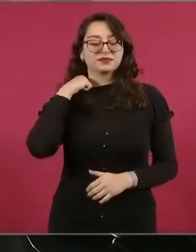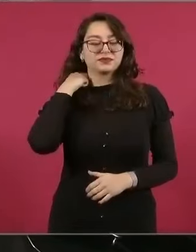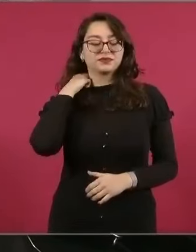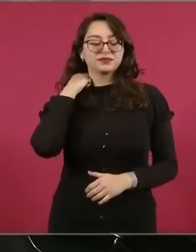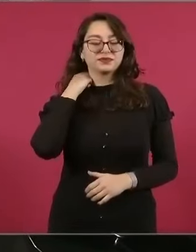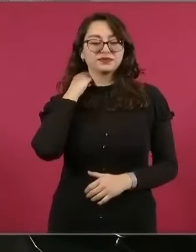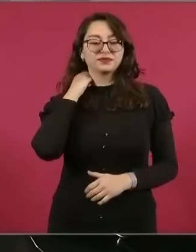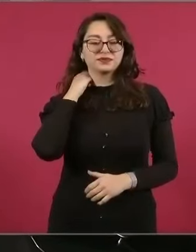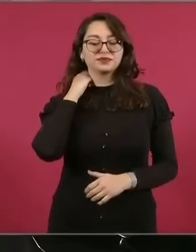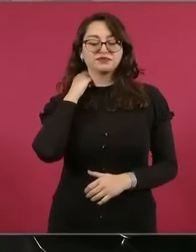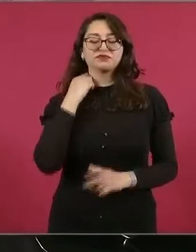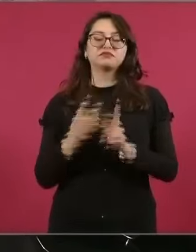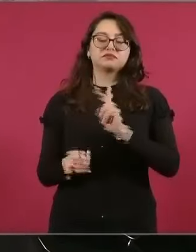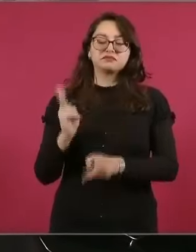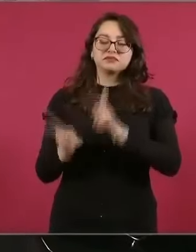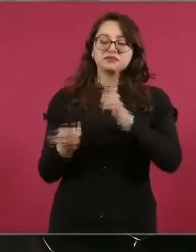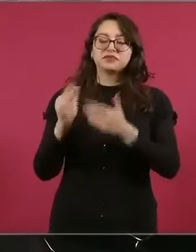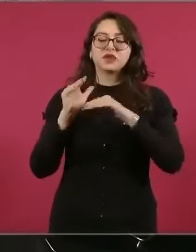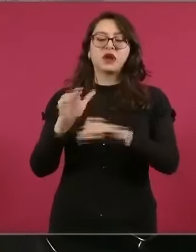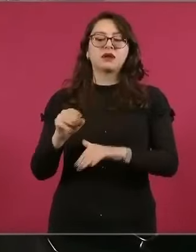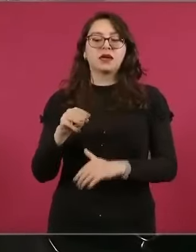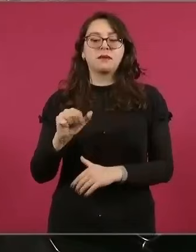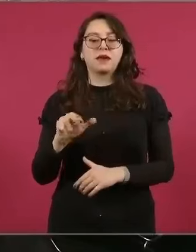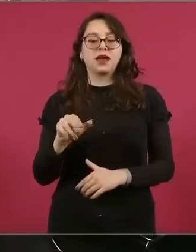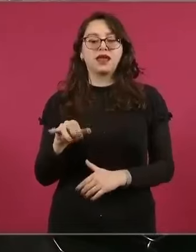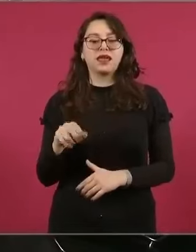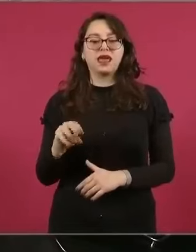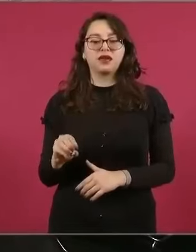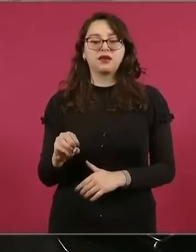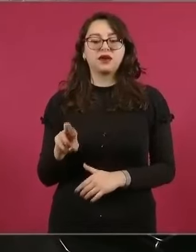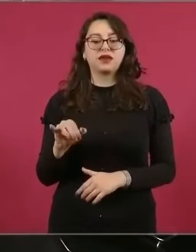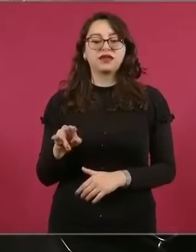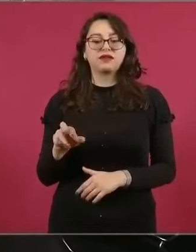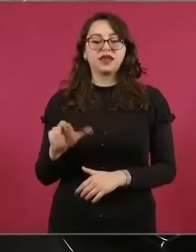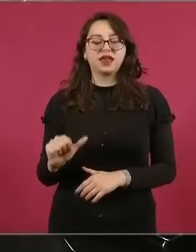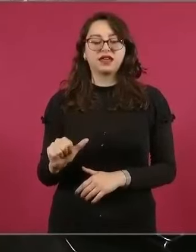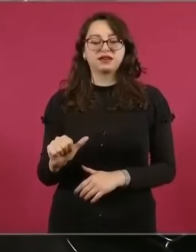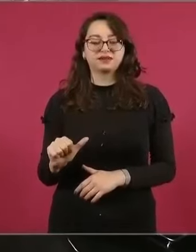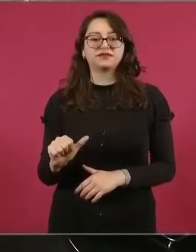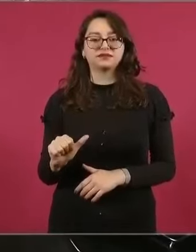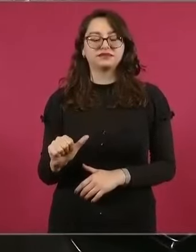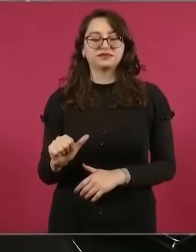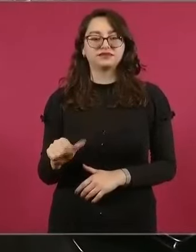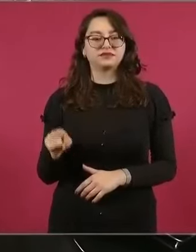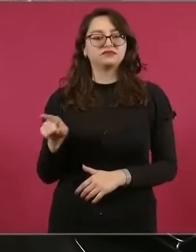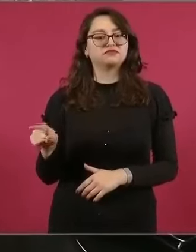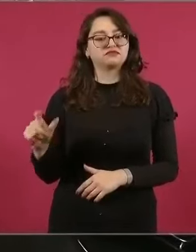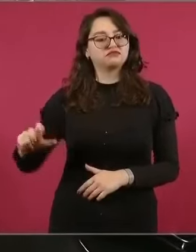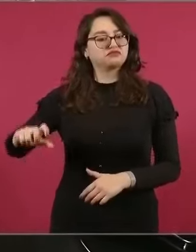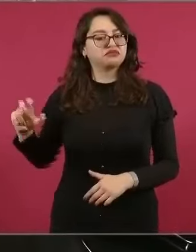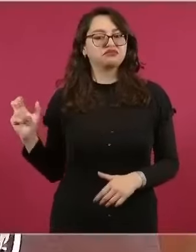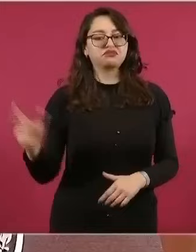Mariano Rivera, que es un gran piche retirado, un